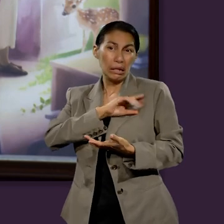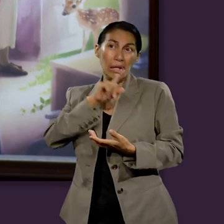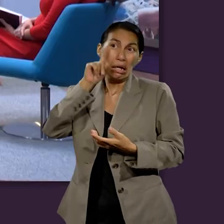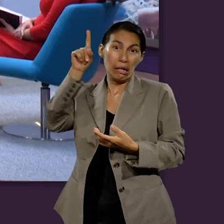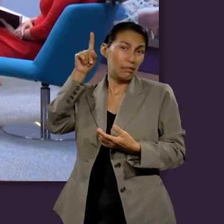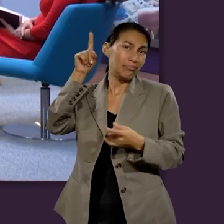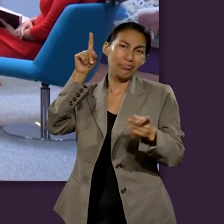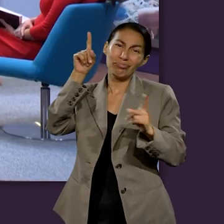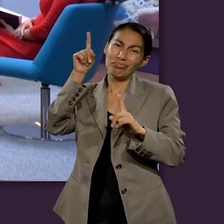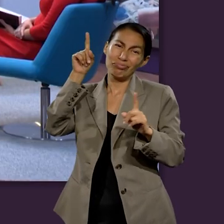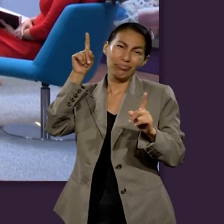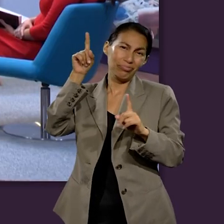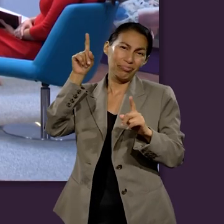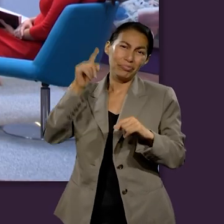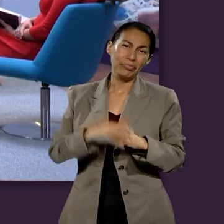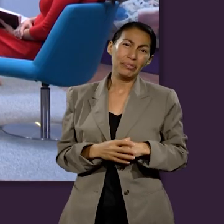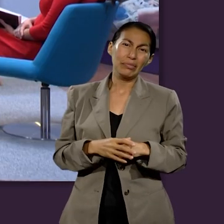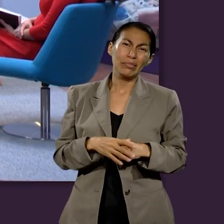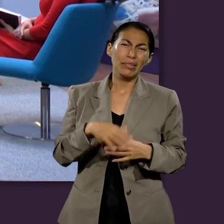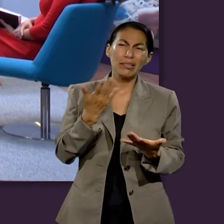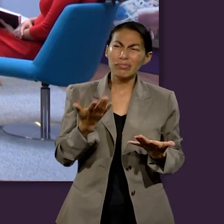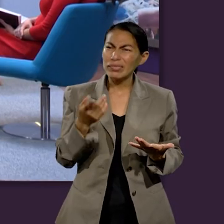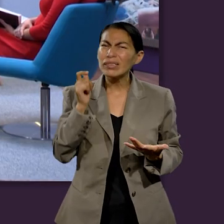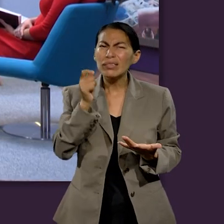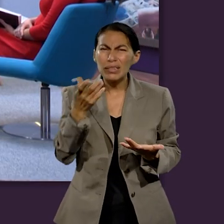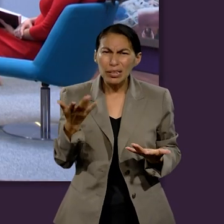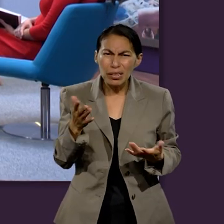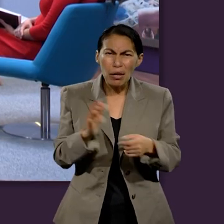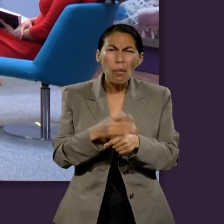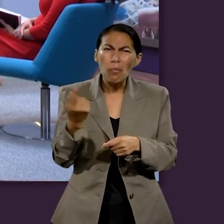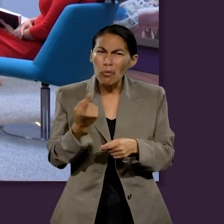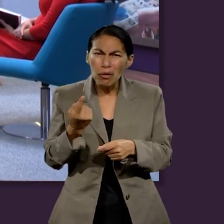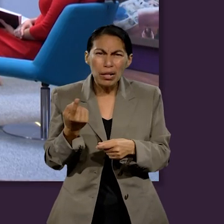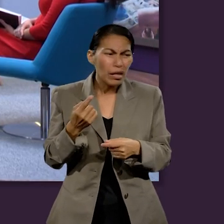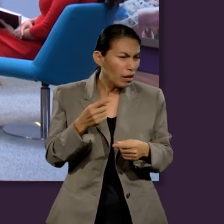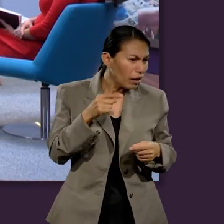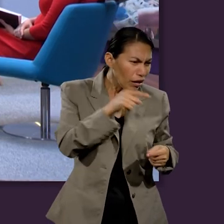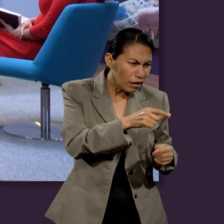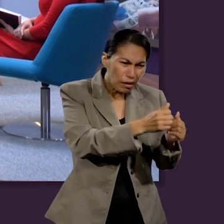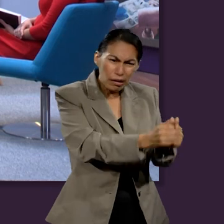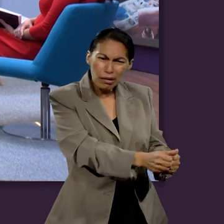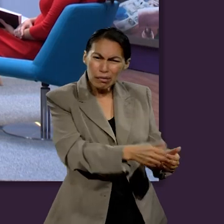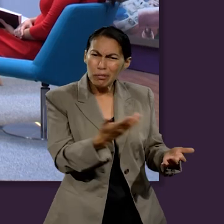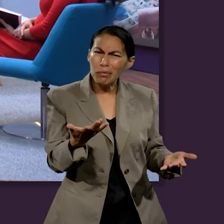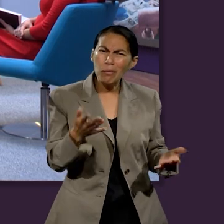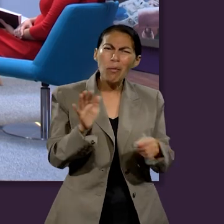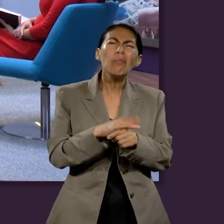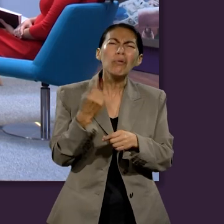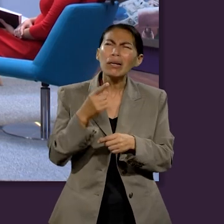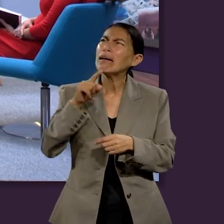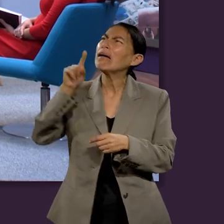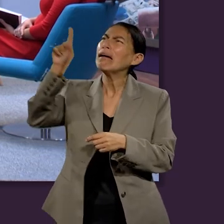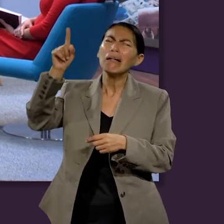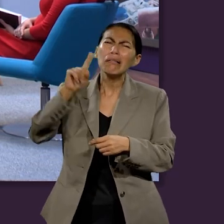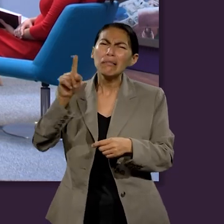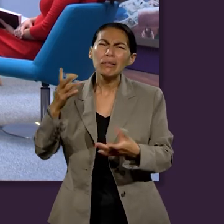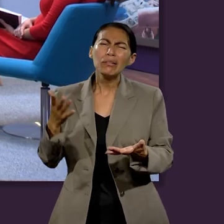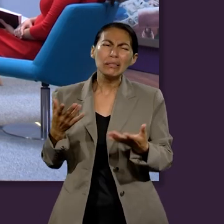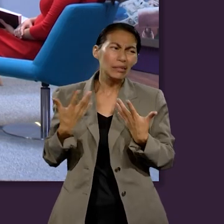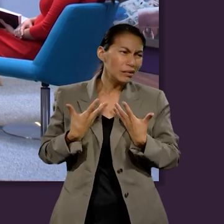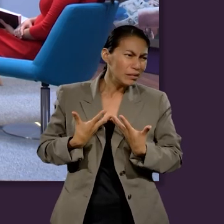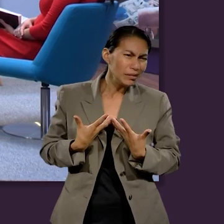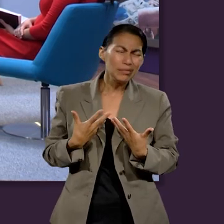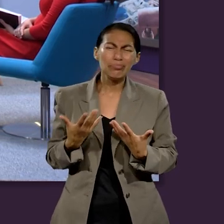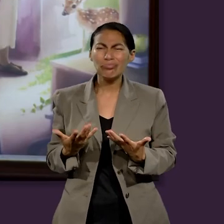queridos que no van a estar allá y vamos a querer saber qué pasó con ellos, por qué no están